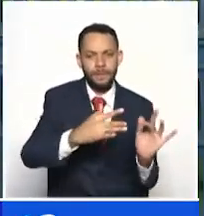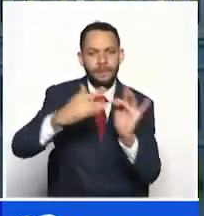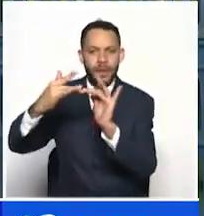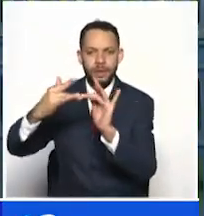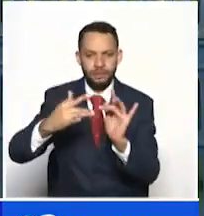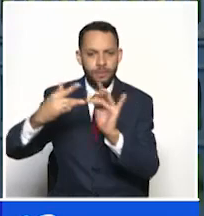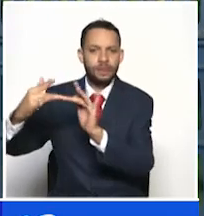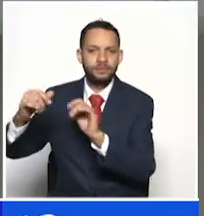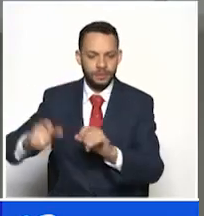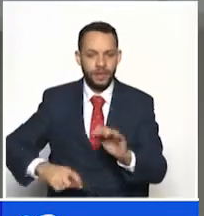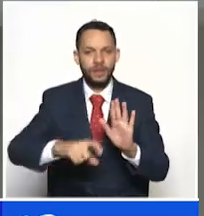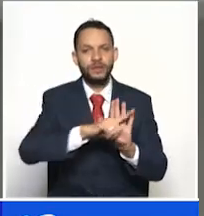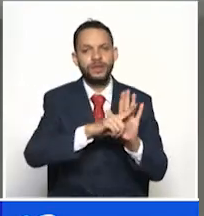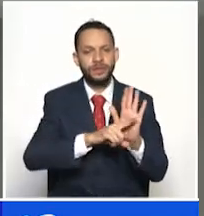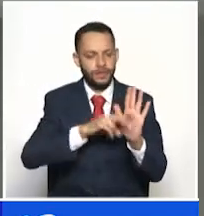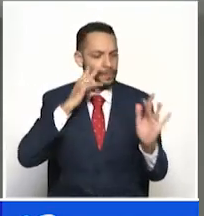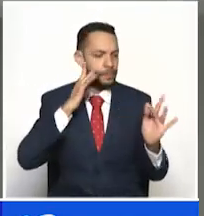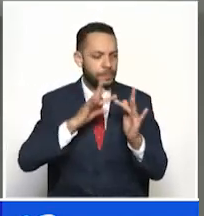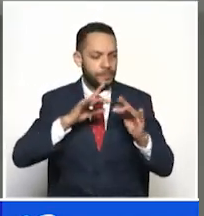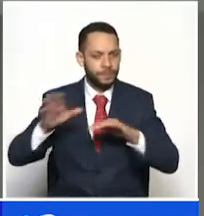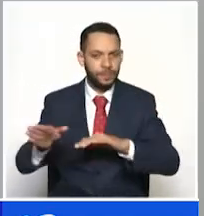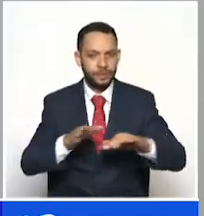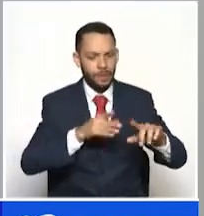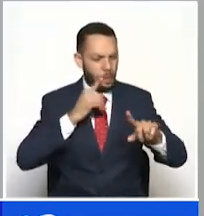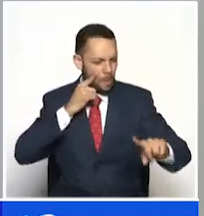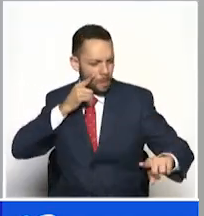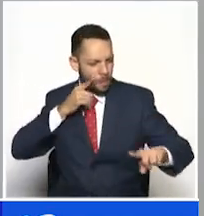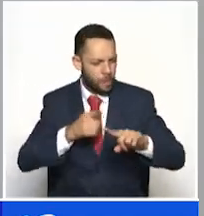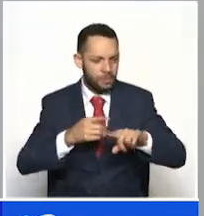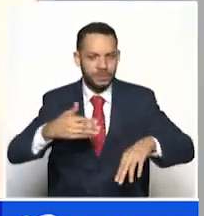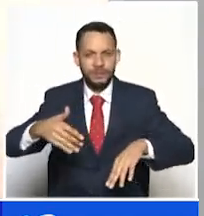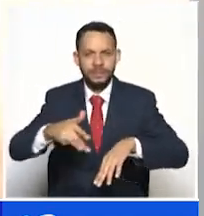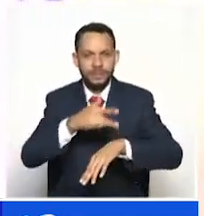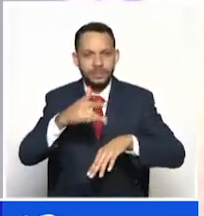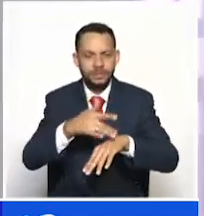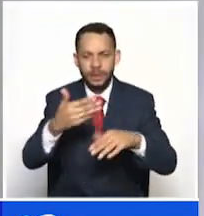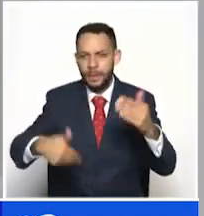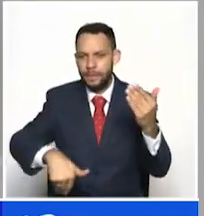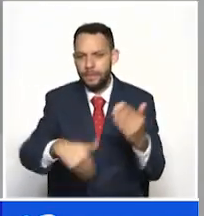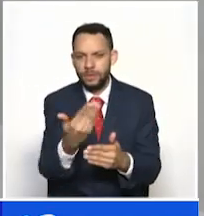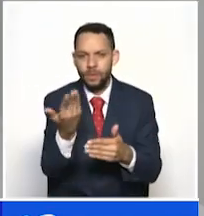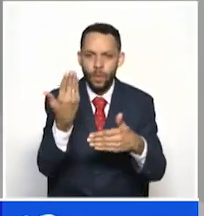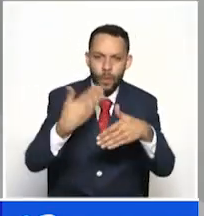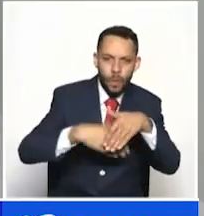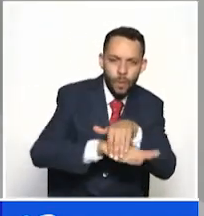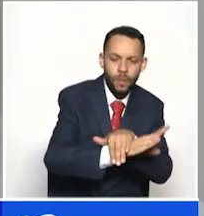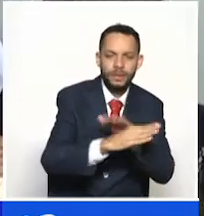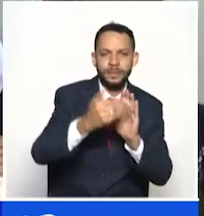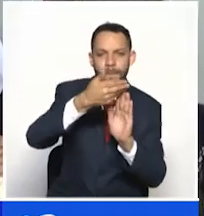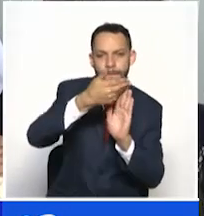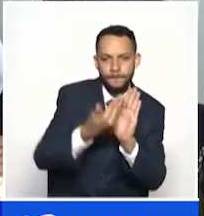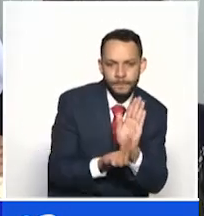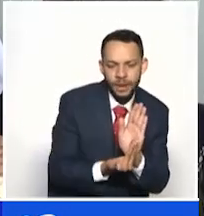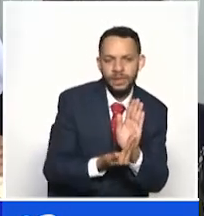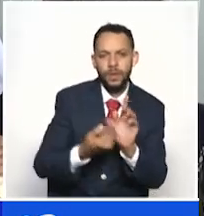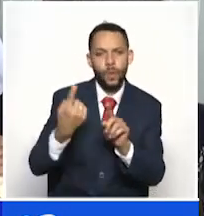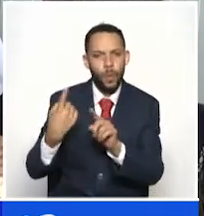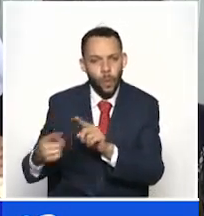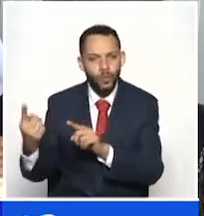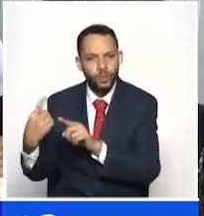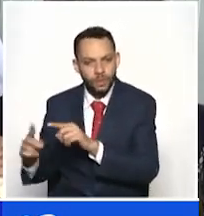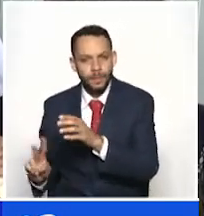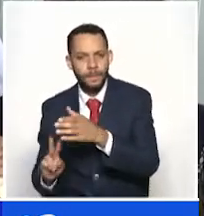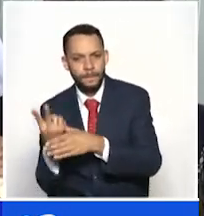las condiciones que lo necesita El objetivo es iniciar en estos cuartos fríos con el proceso del plátano y así continuar con